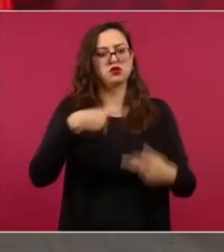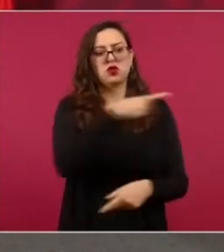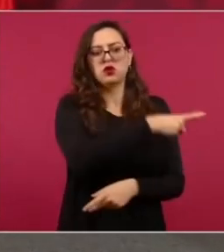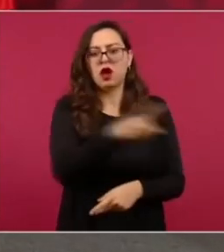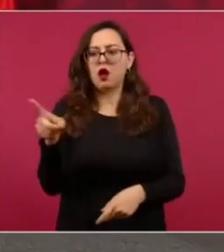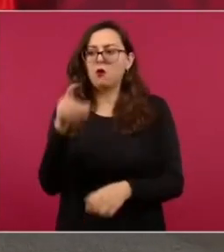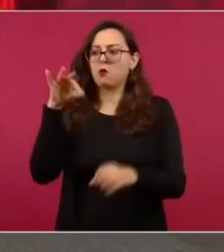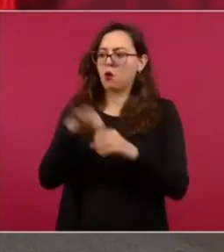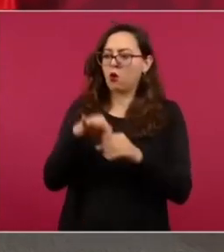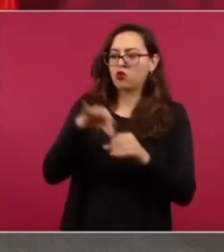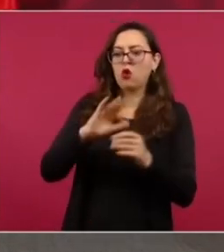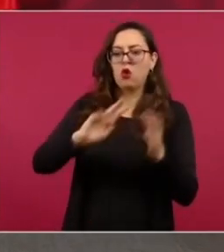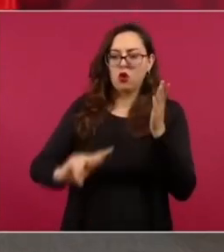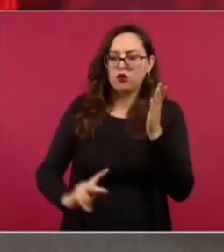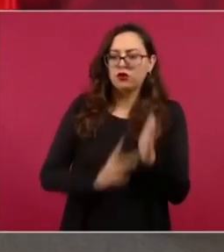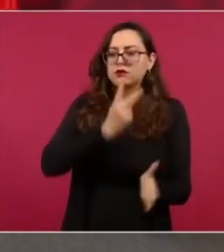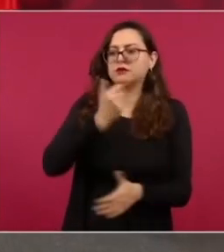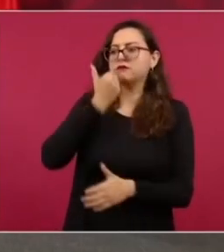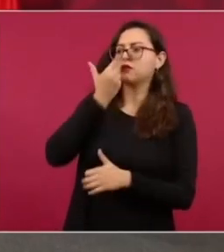importante